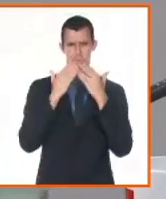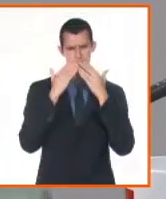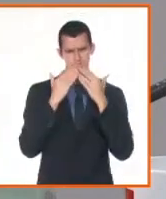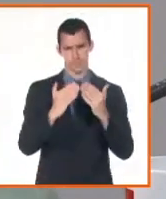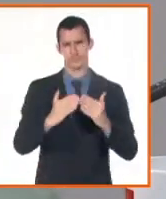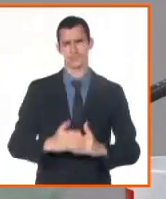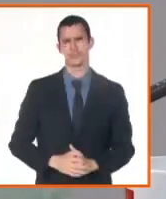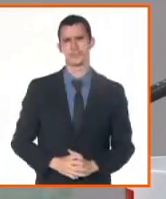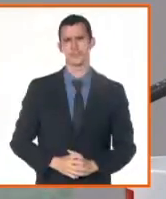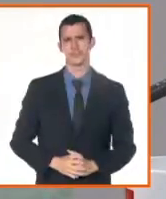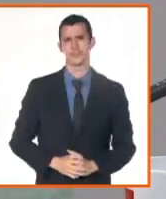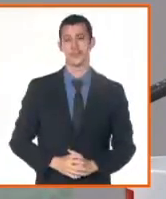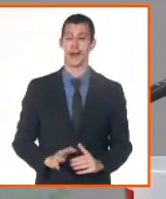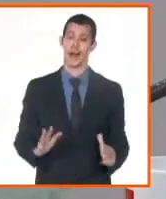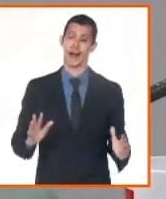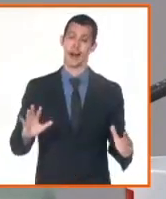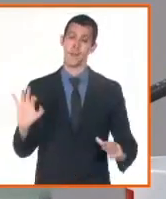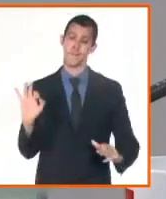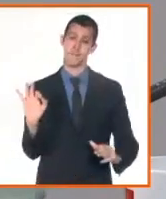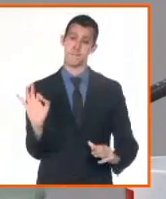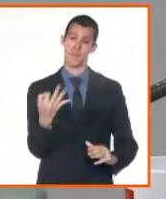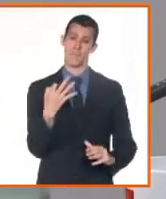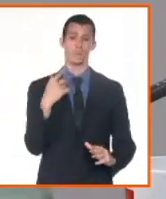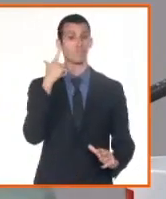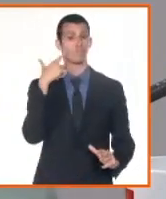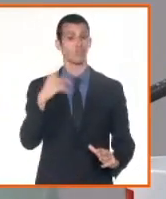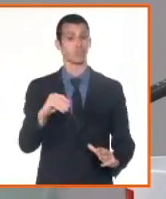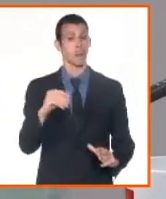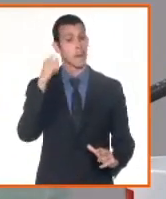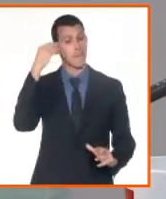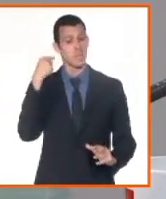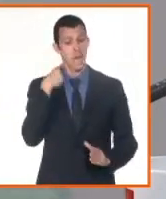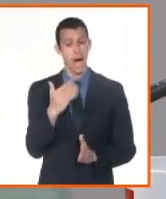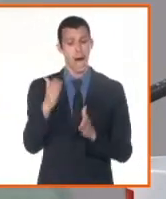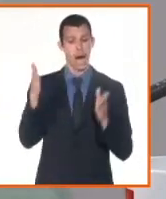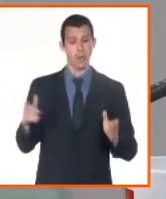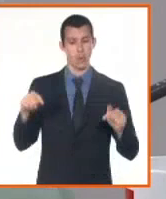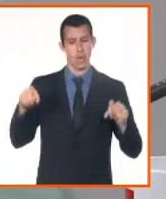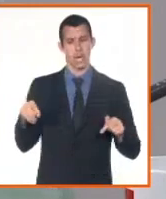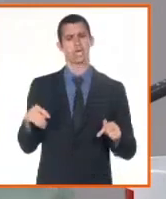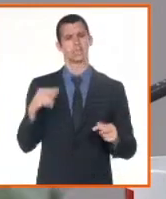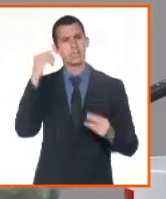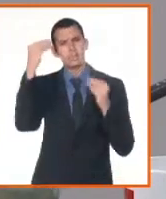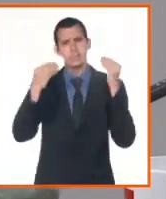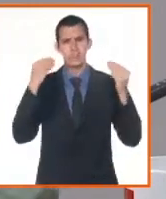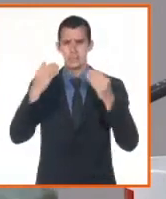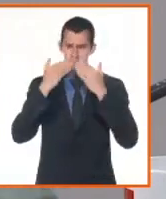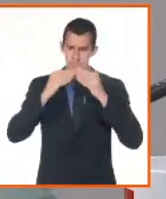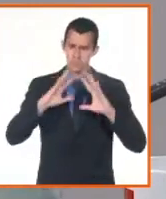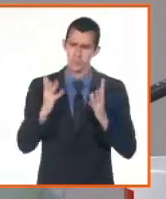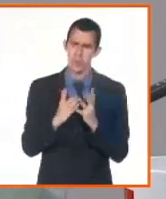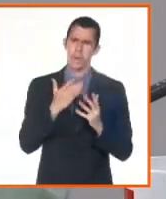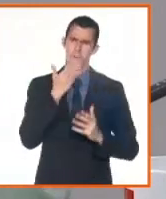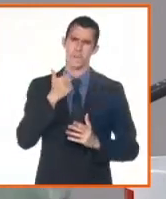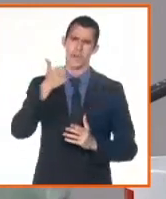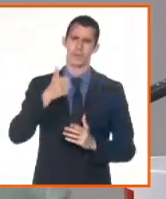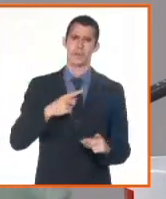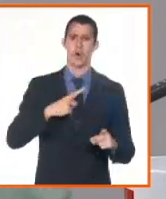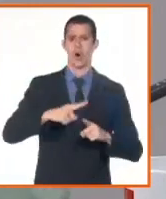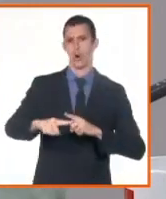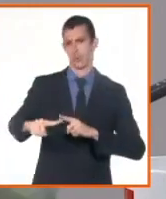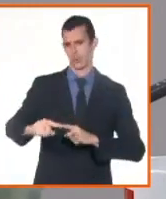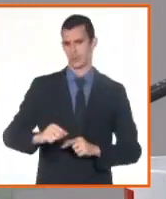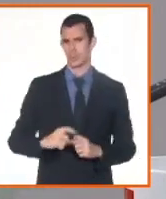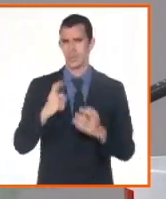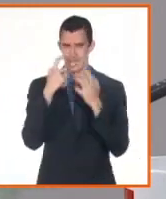Este año también, como parte de la decisión del país de poner a disposición de los ciudadanos el portal del gobierno,